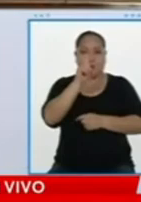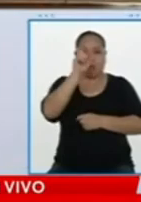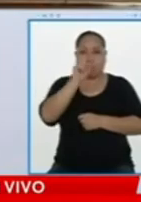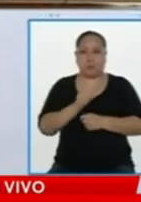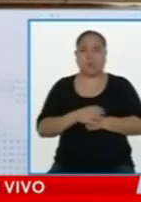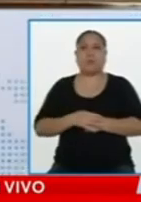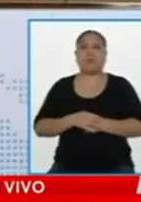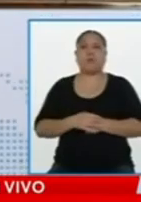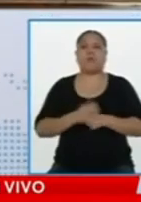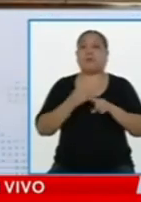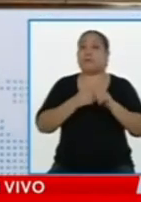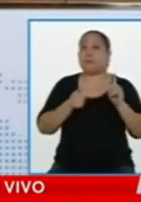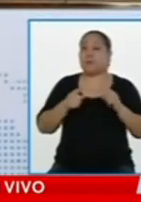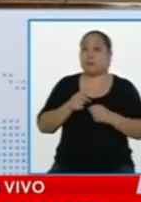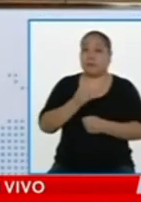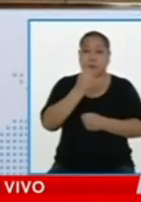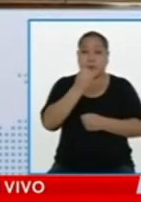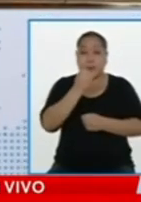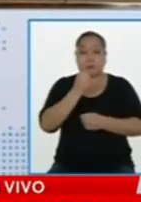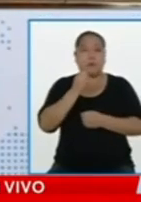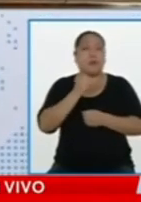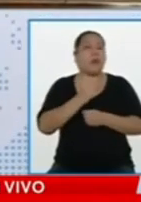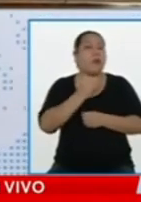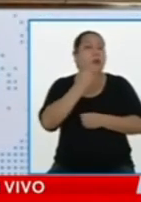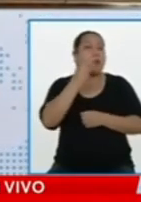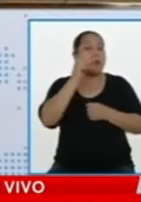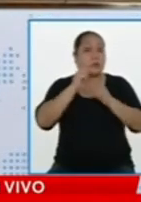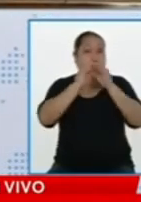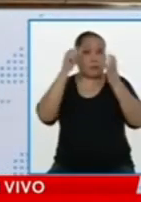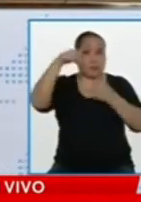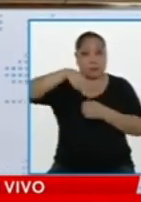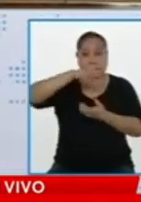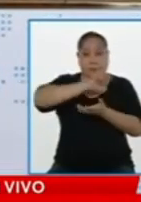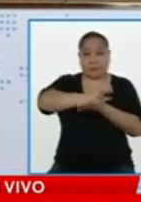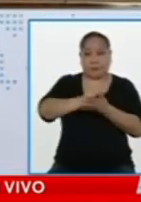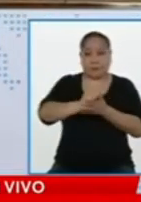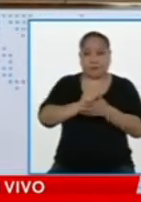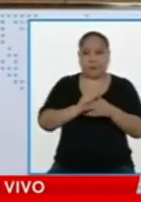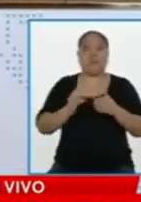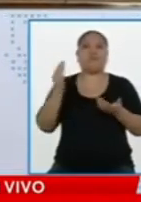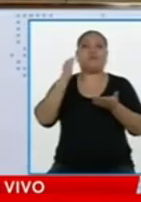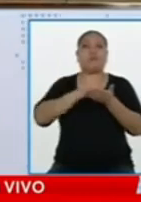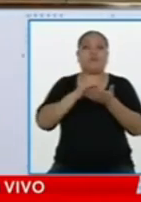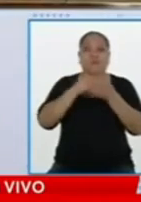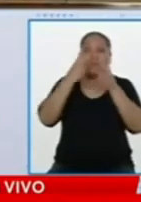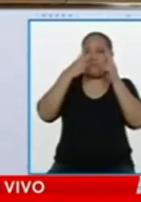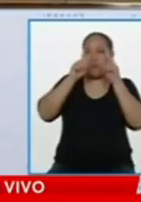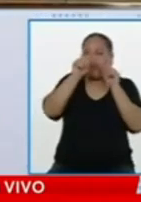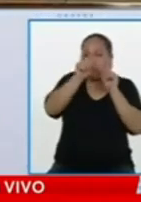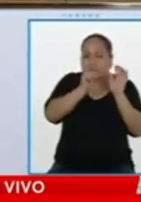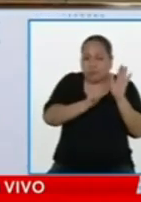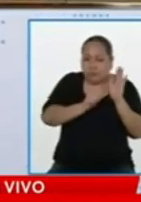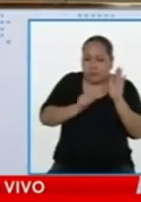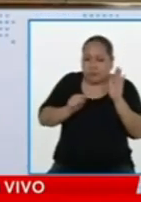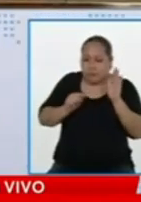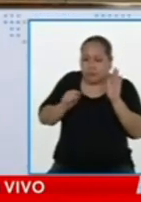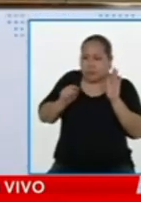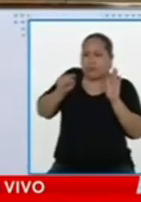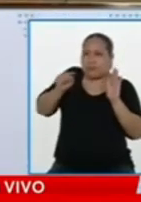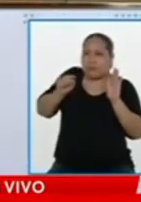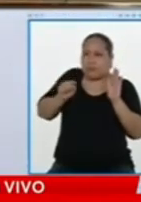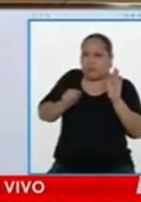pruebas, estas pruebas rápidas que ya se sabe que no sirven para nada.